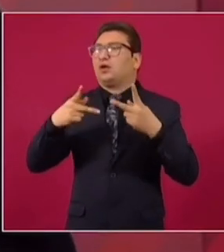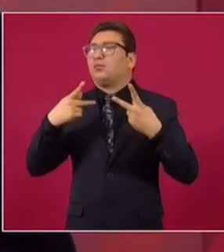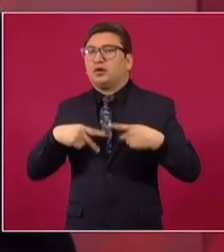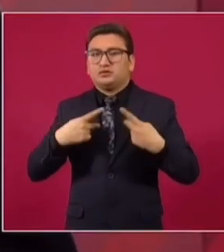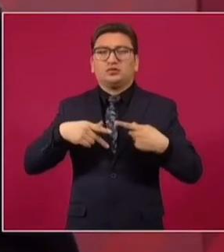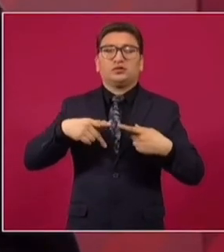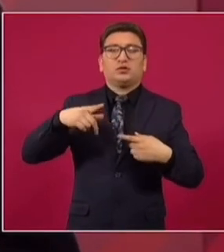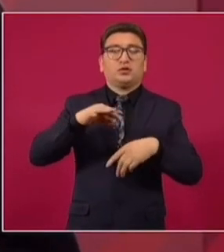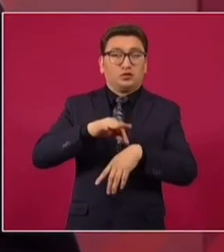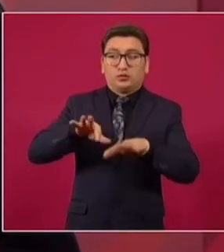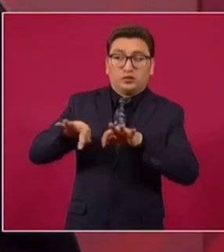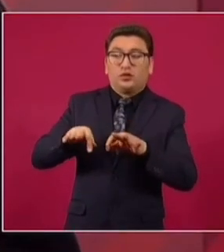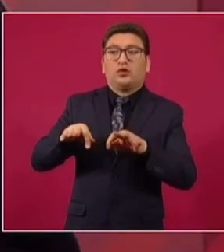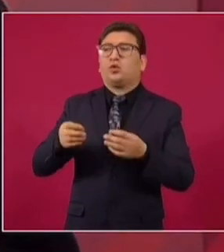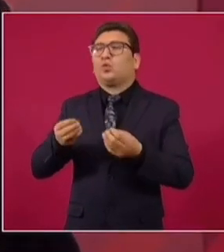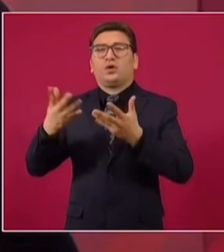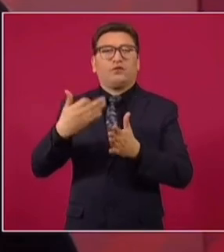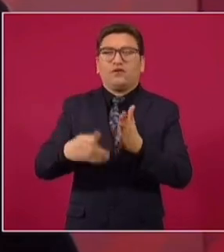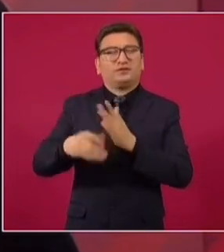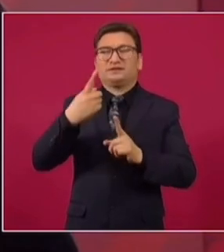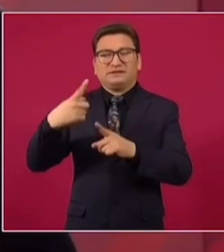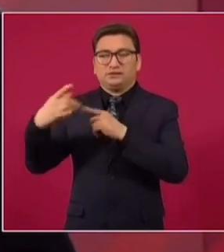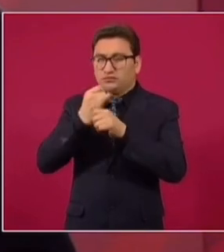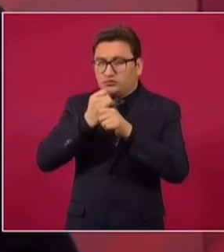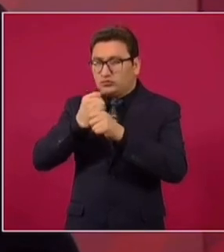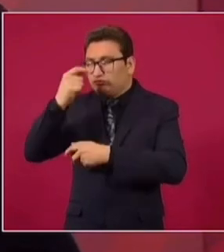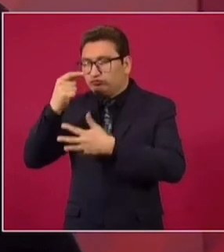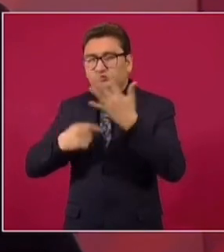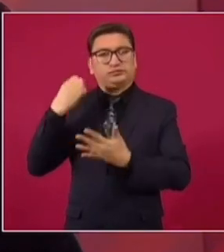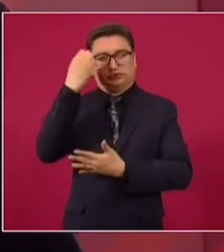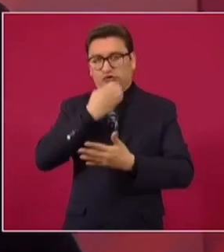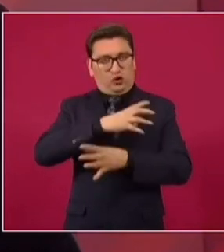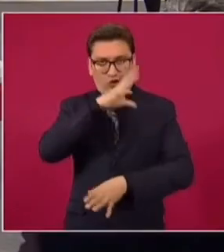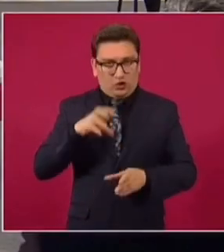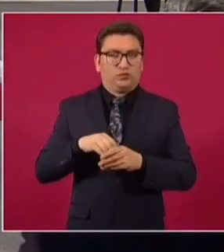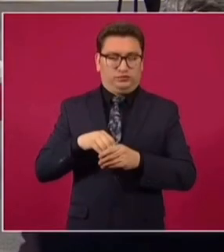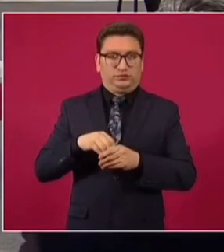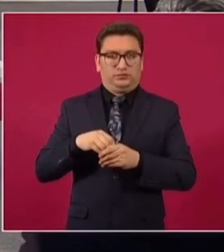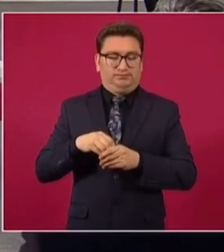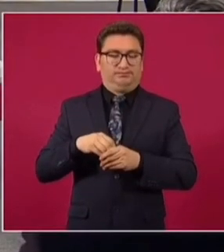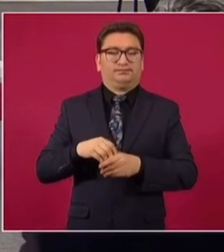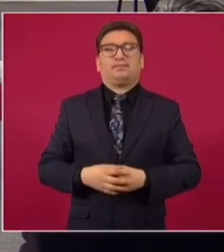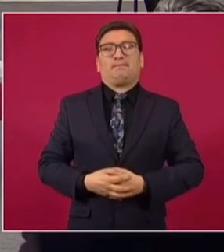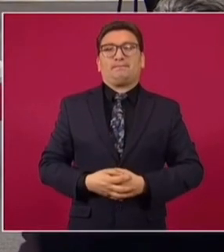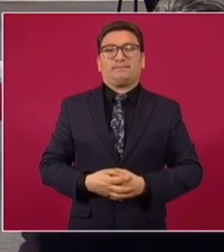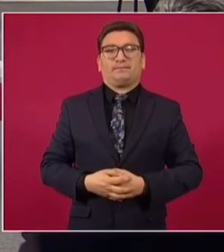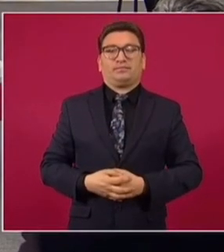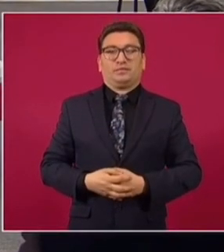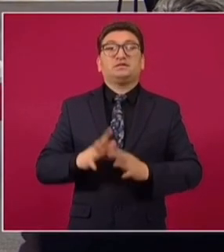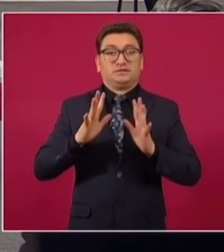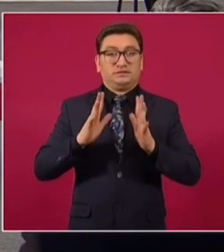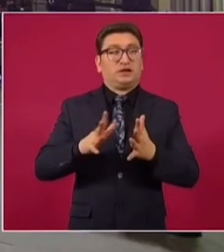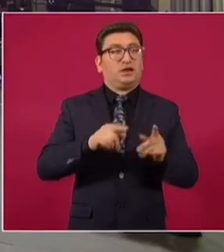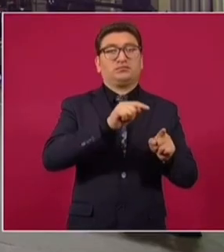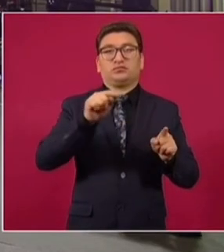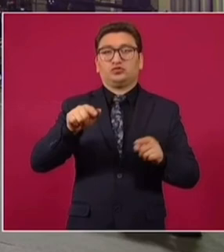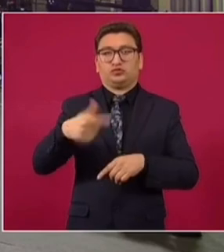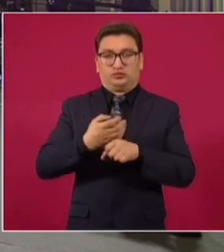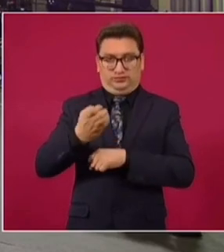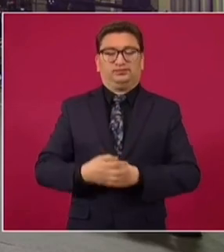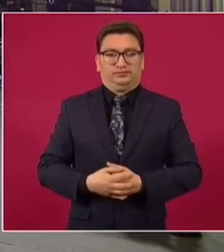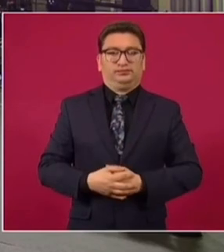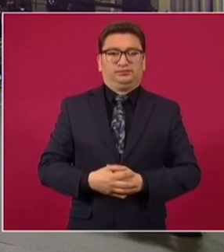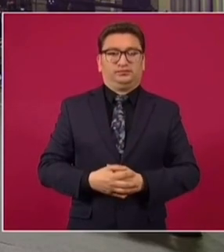cuántos faltan. En fin, todo un diagnóstico. Ya se llevan 12 estados